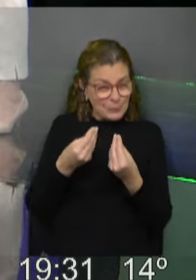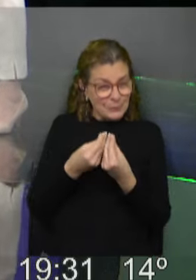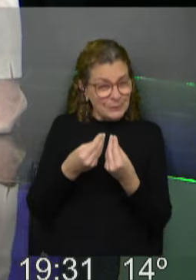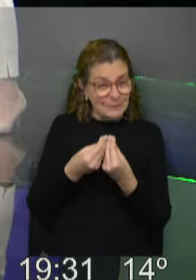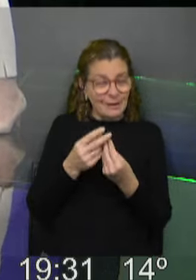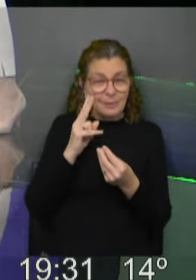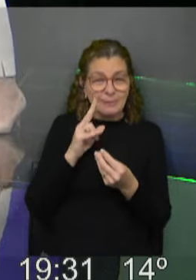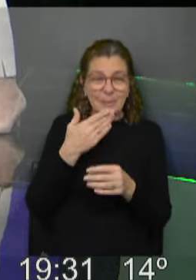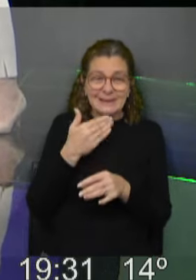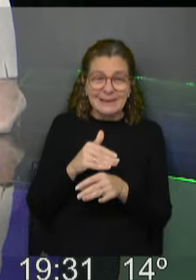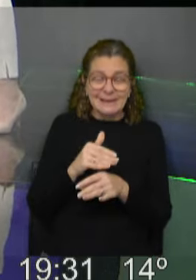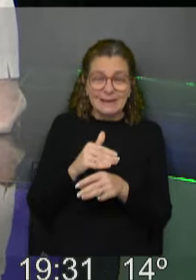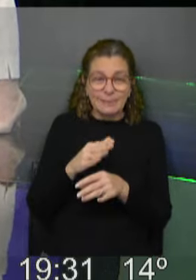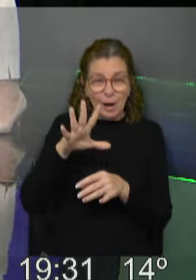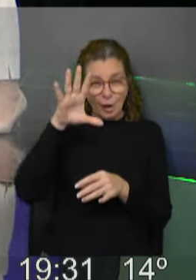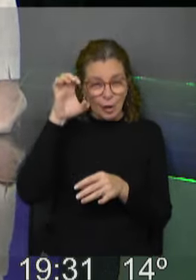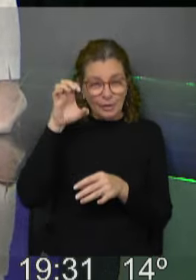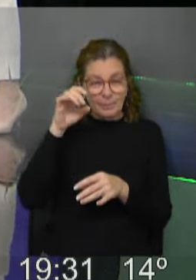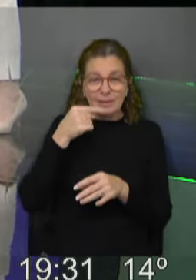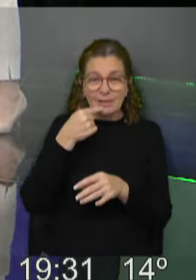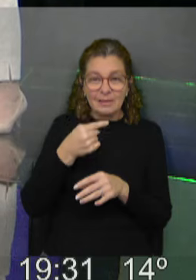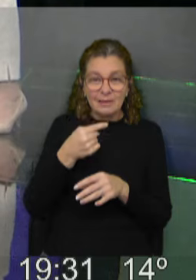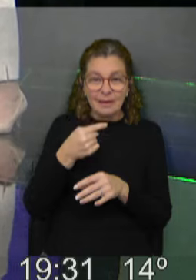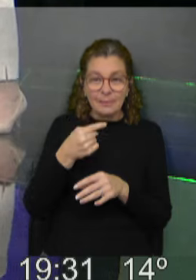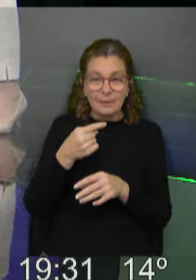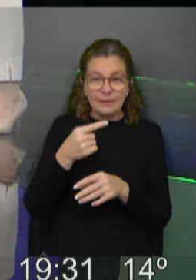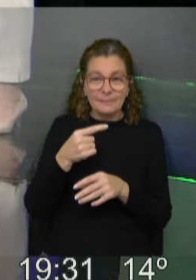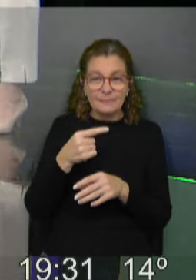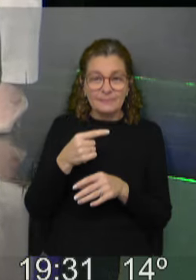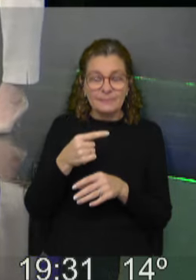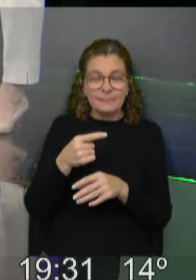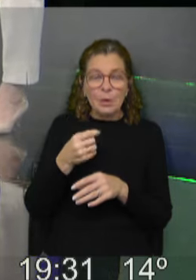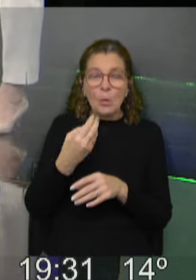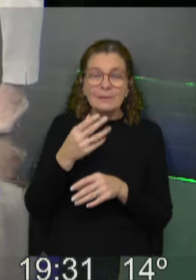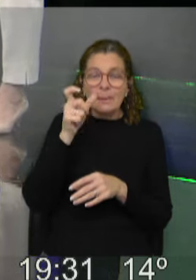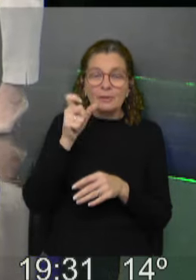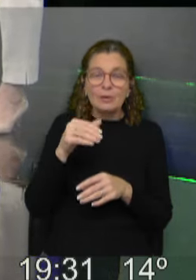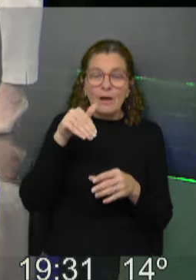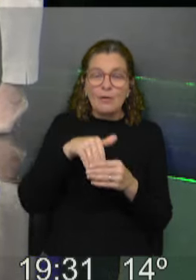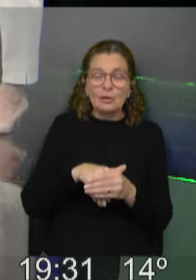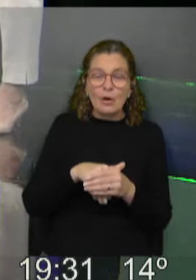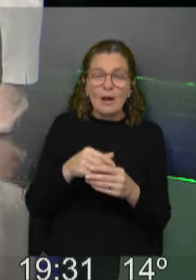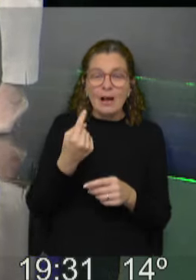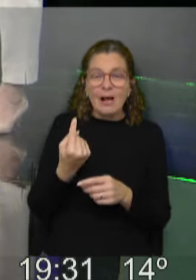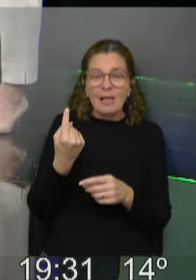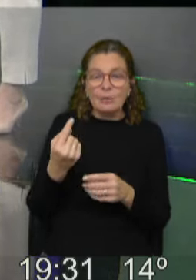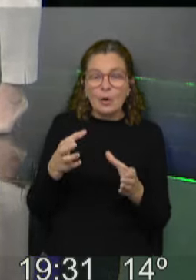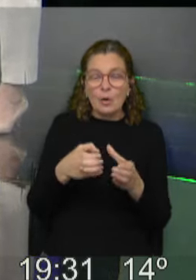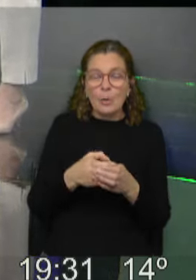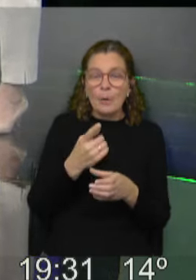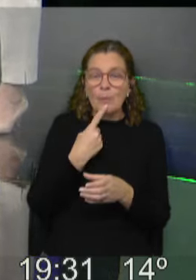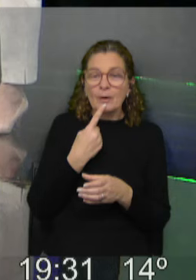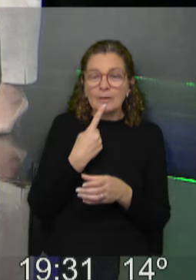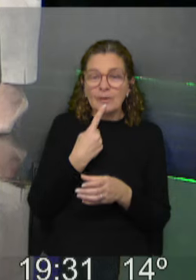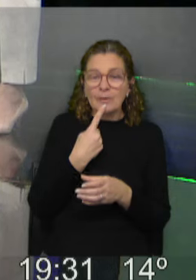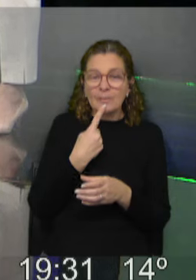tenerlo como recordatorio, digamos, en cuánta gente votó en cada uno de los partidos en cada una de las